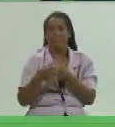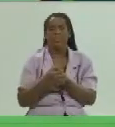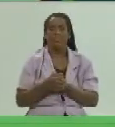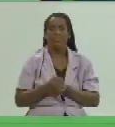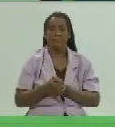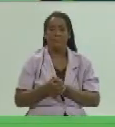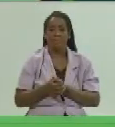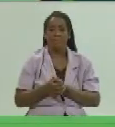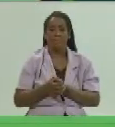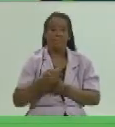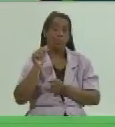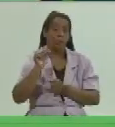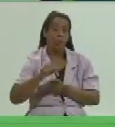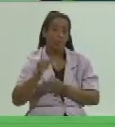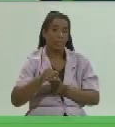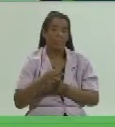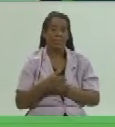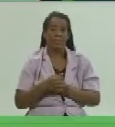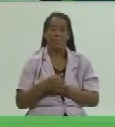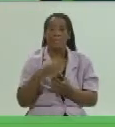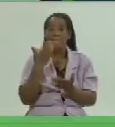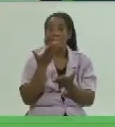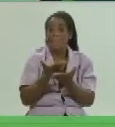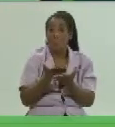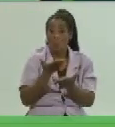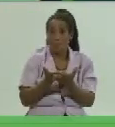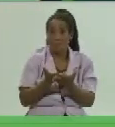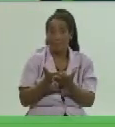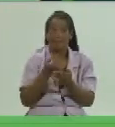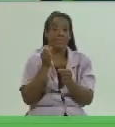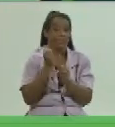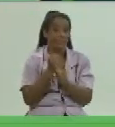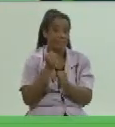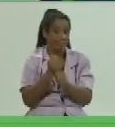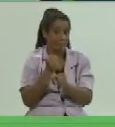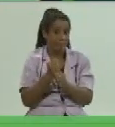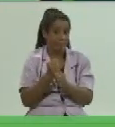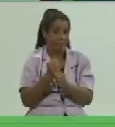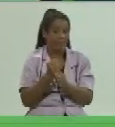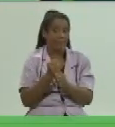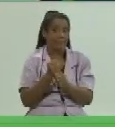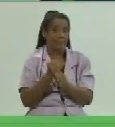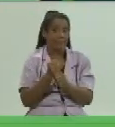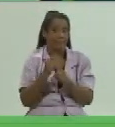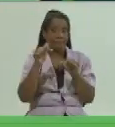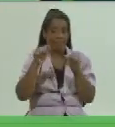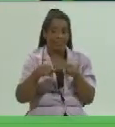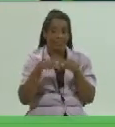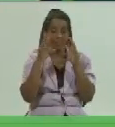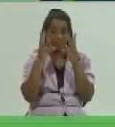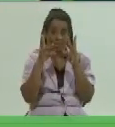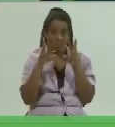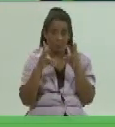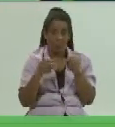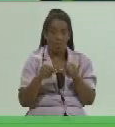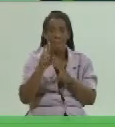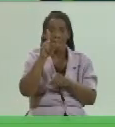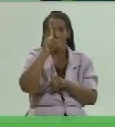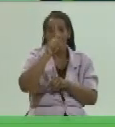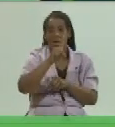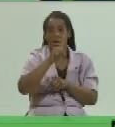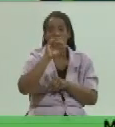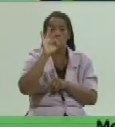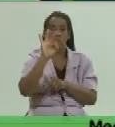hoy con la propuesta que se ha estado trabajando en cada uno de los territorios este número asciende a 1841